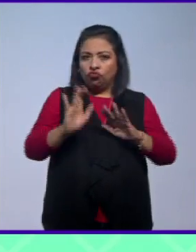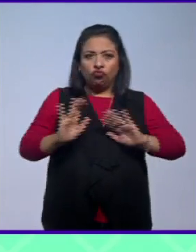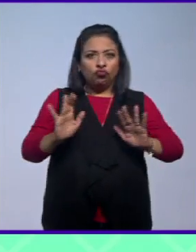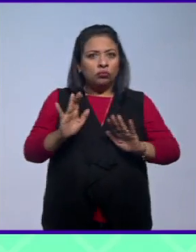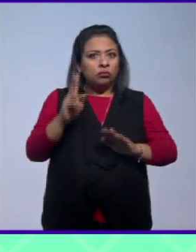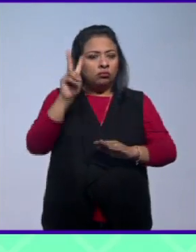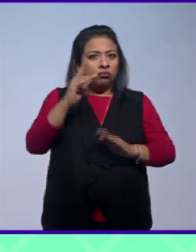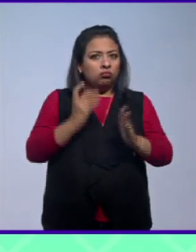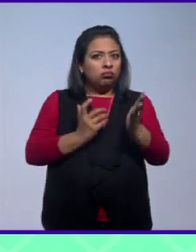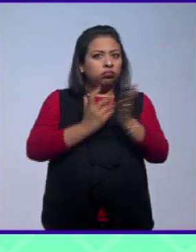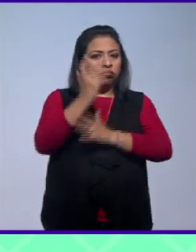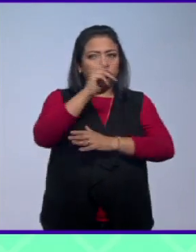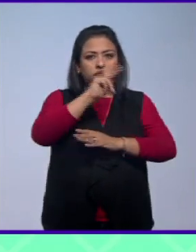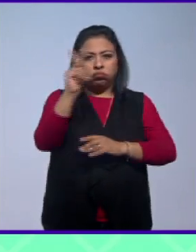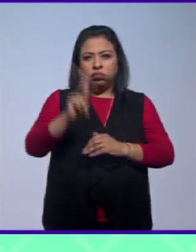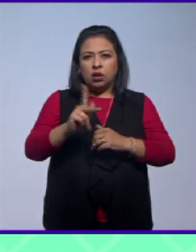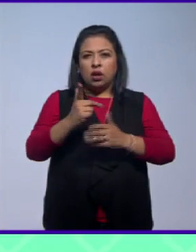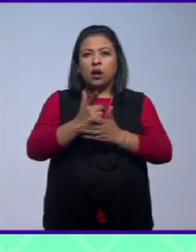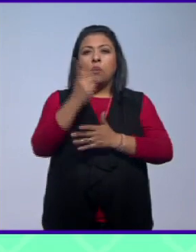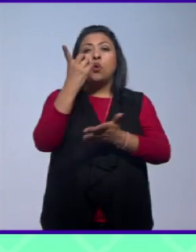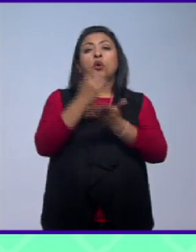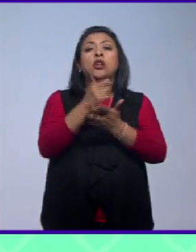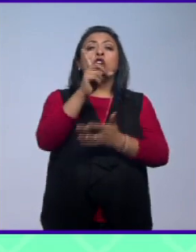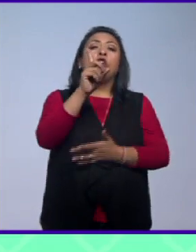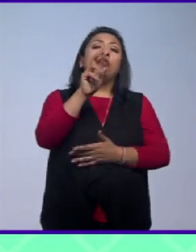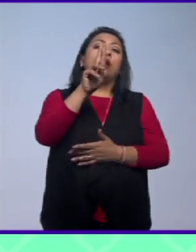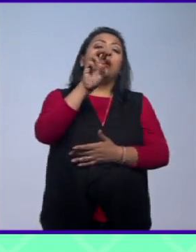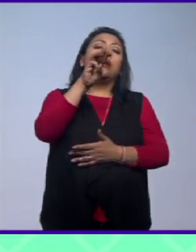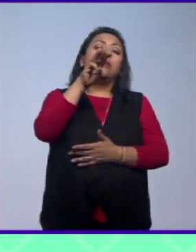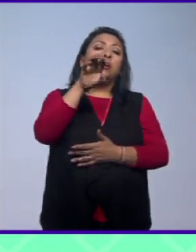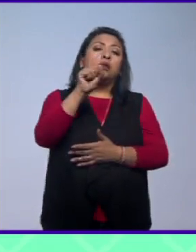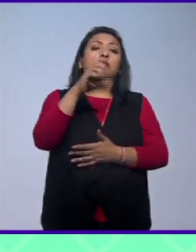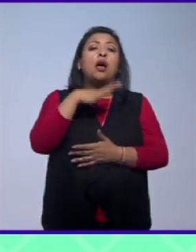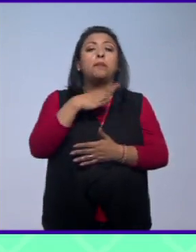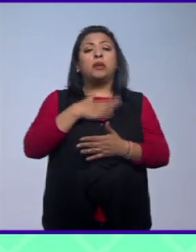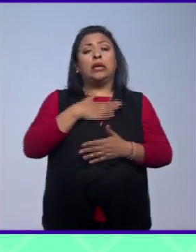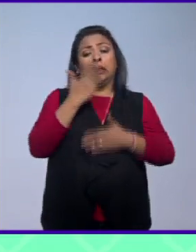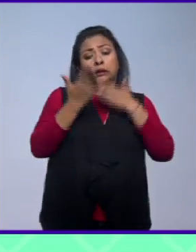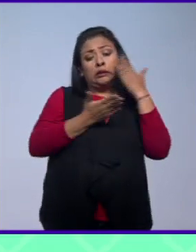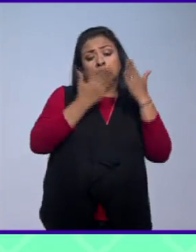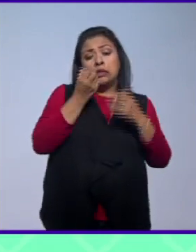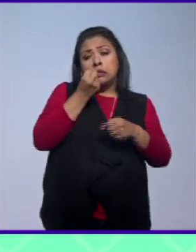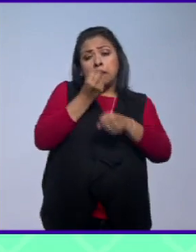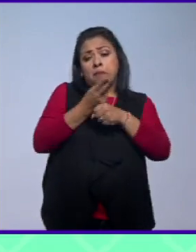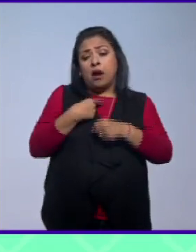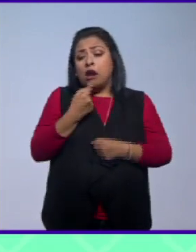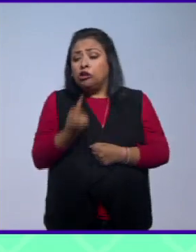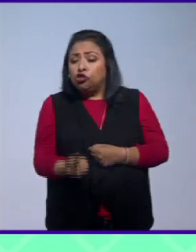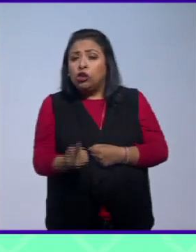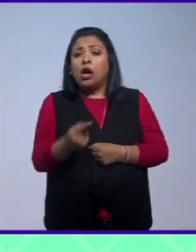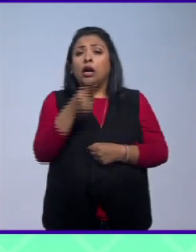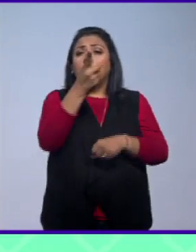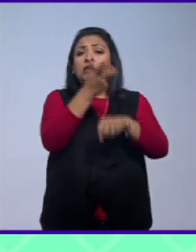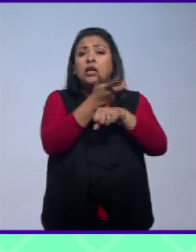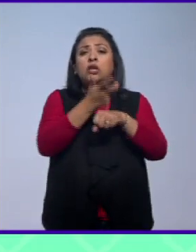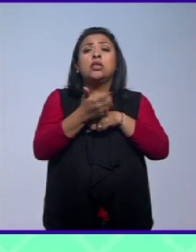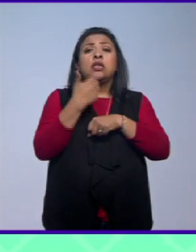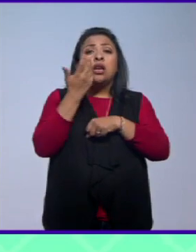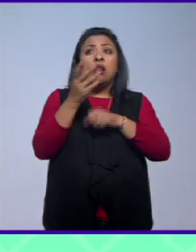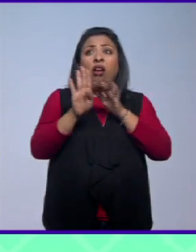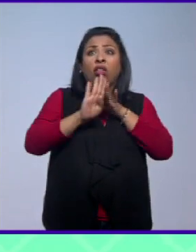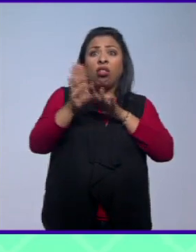va mucho más allá no son solo los dreamers que habían forjado sus carreras desde muy temprana edad en Estados Unidos y que buscaba